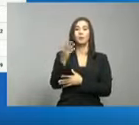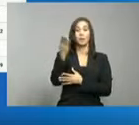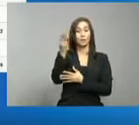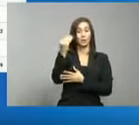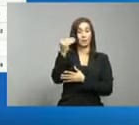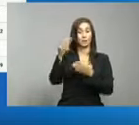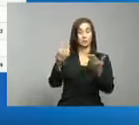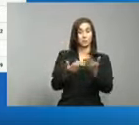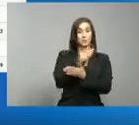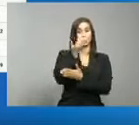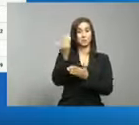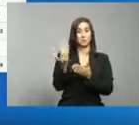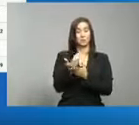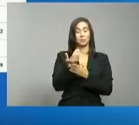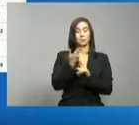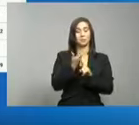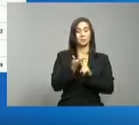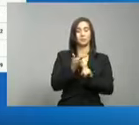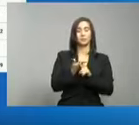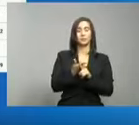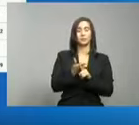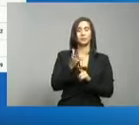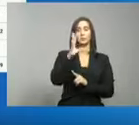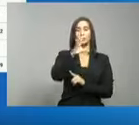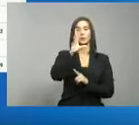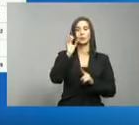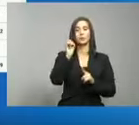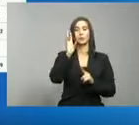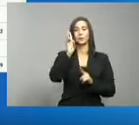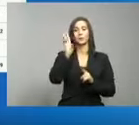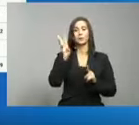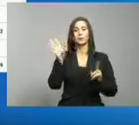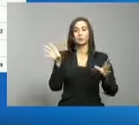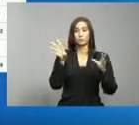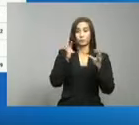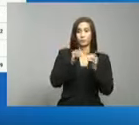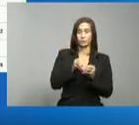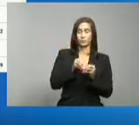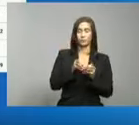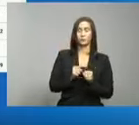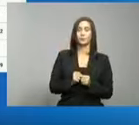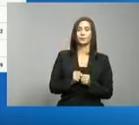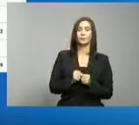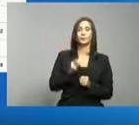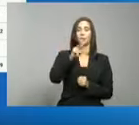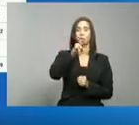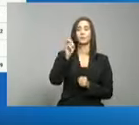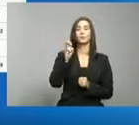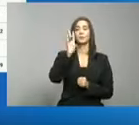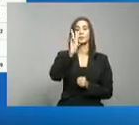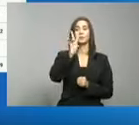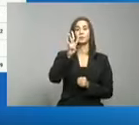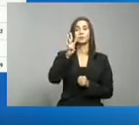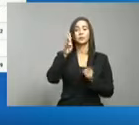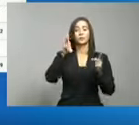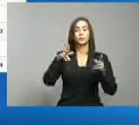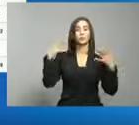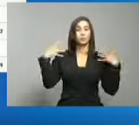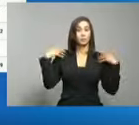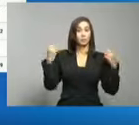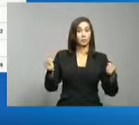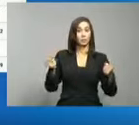576 acumulados, 244 recuperados, cero